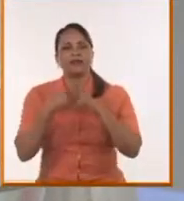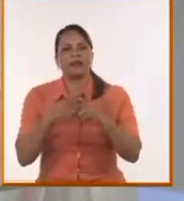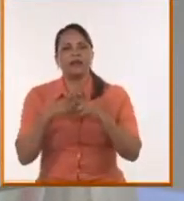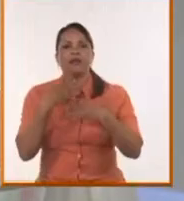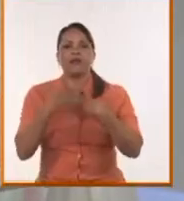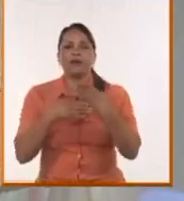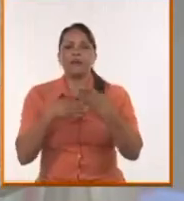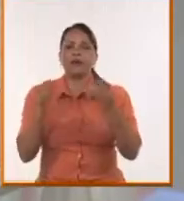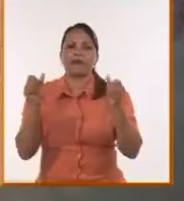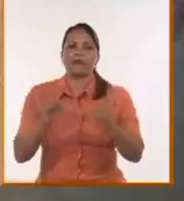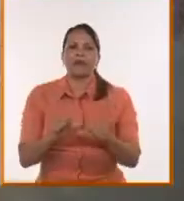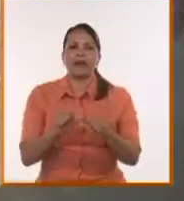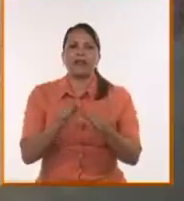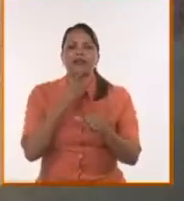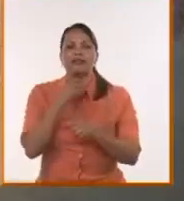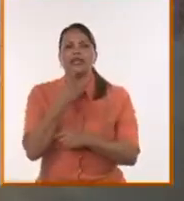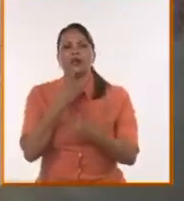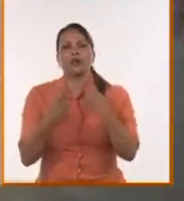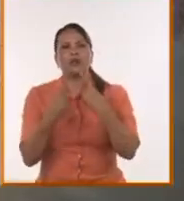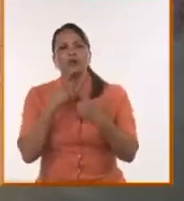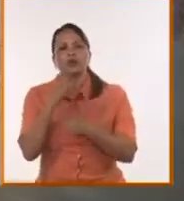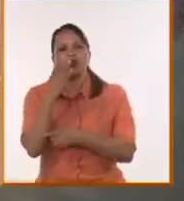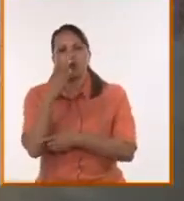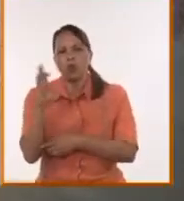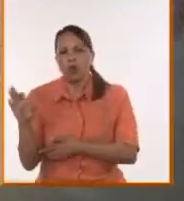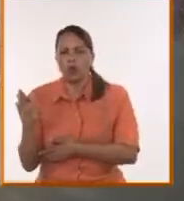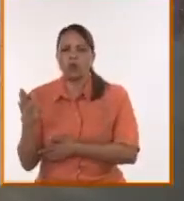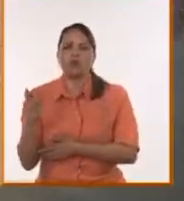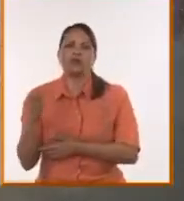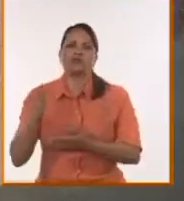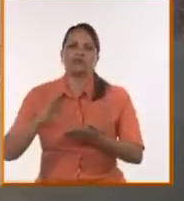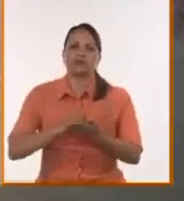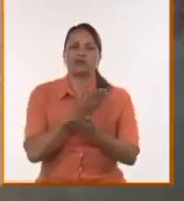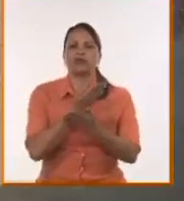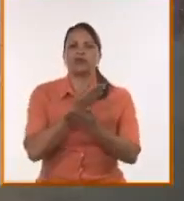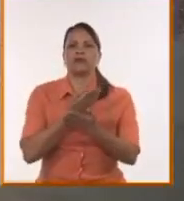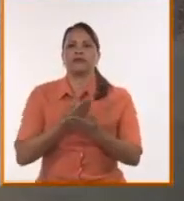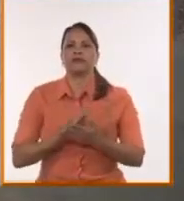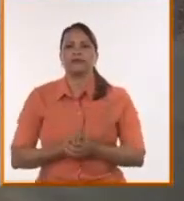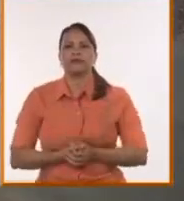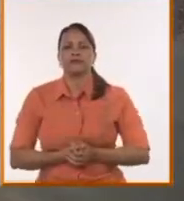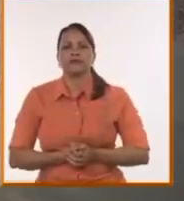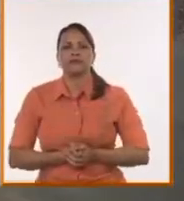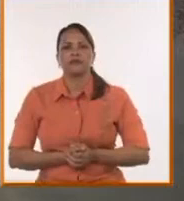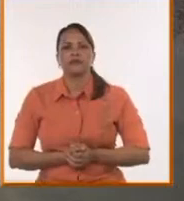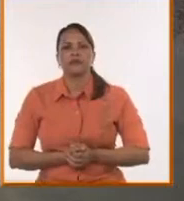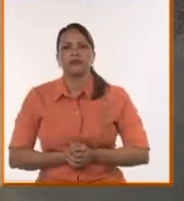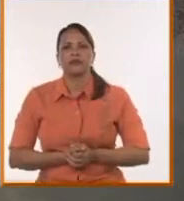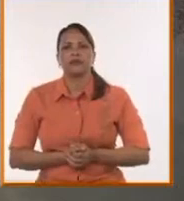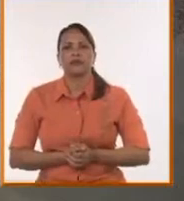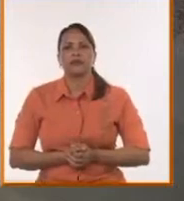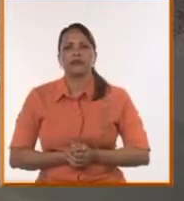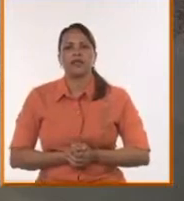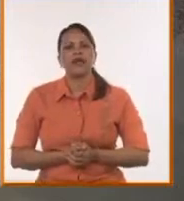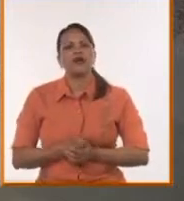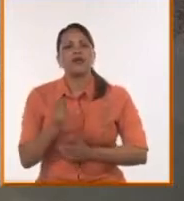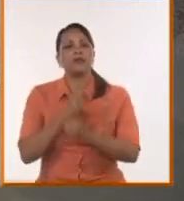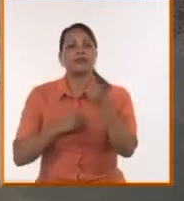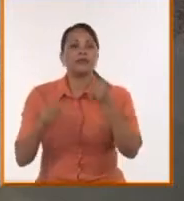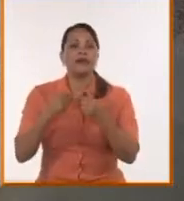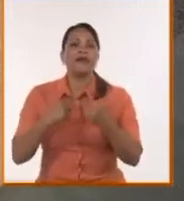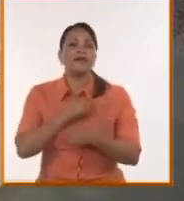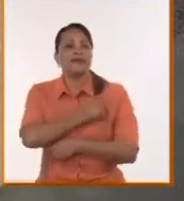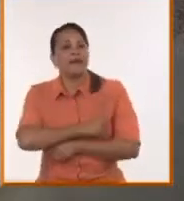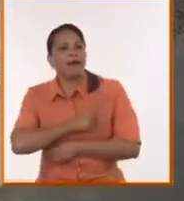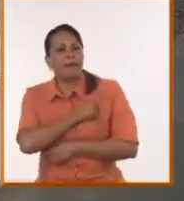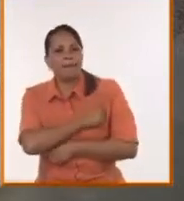a los discursos de odio, retornar a esas palabras martinianas, al pensamiento martiniano, decir es que esto debe construirse con profundo amor, porque